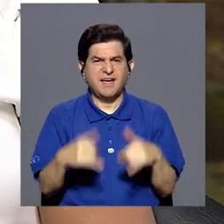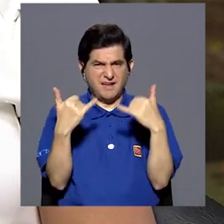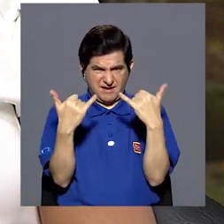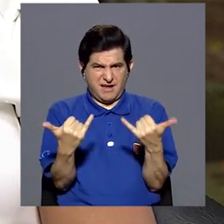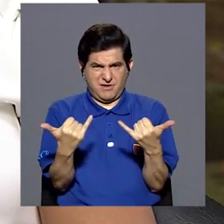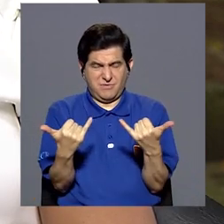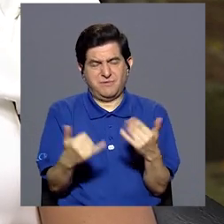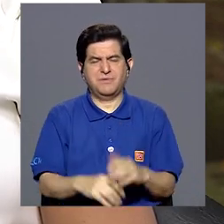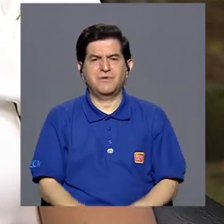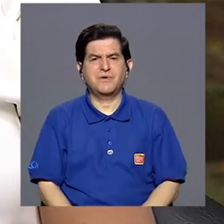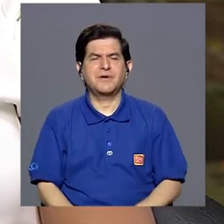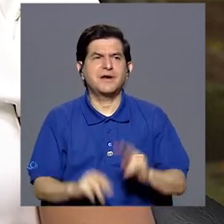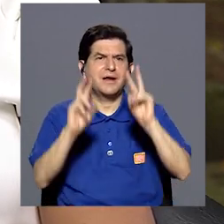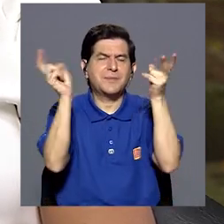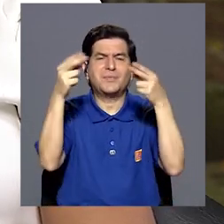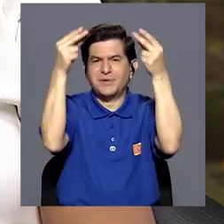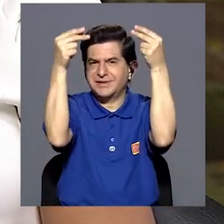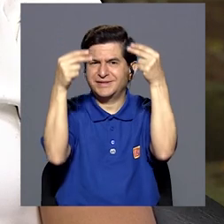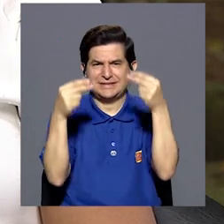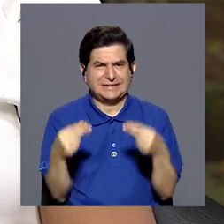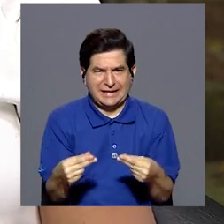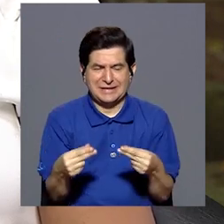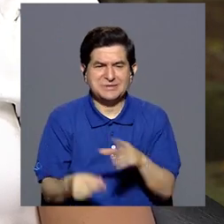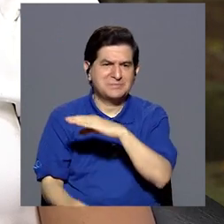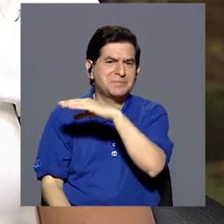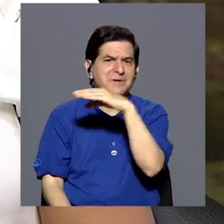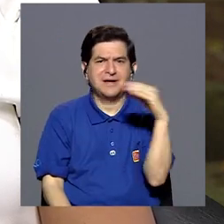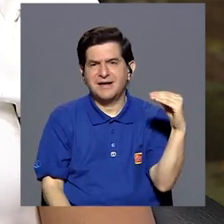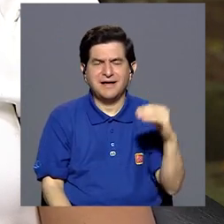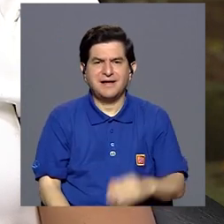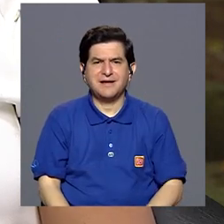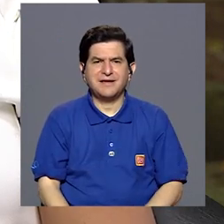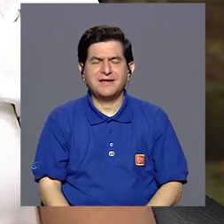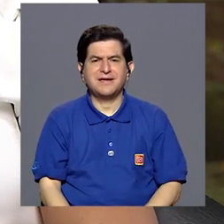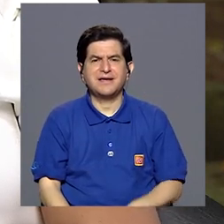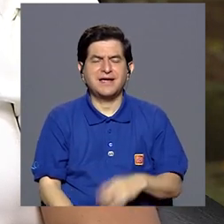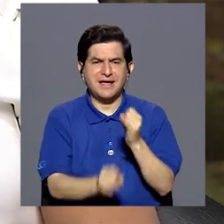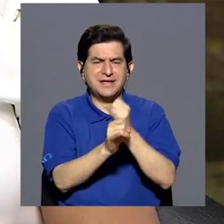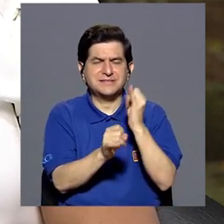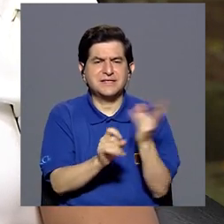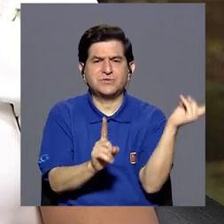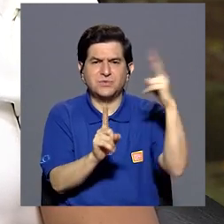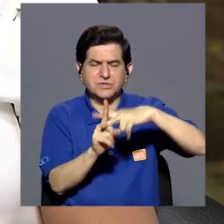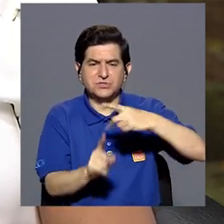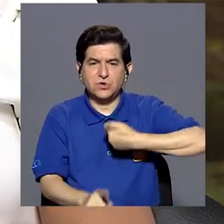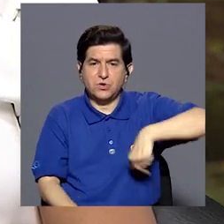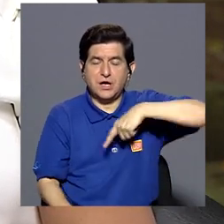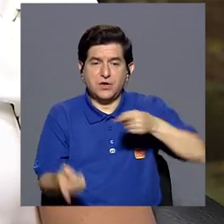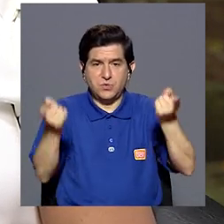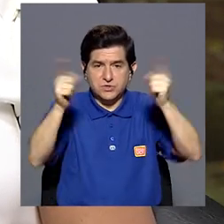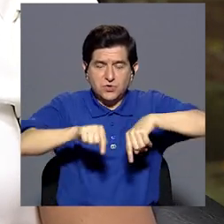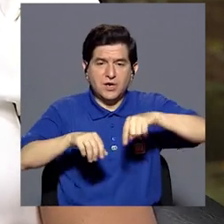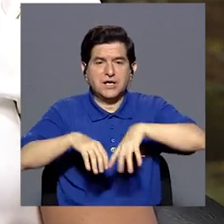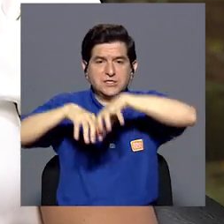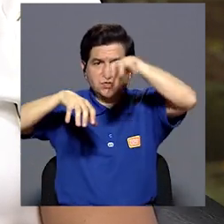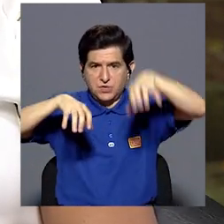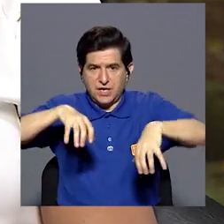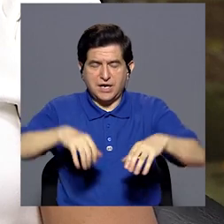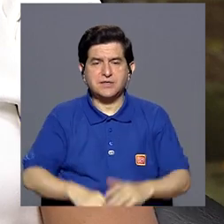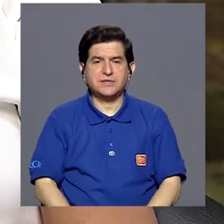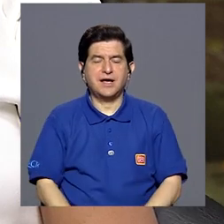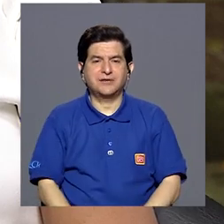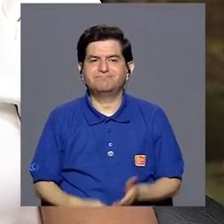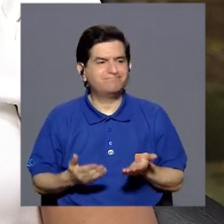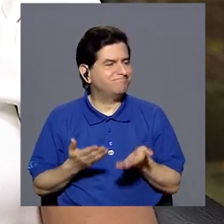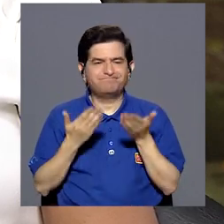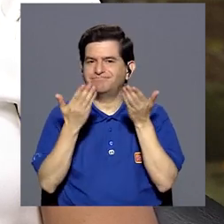ahorita, digamos, también por tema de presupuesto, por tema de que el ente ejecutor actualmente, nosotros en el cantón no lo